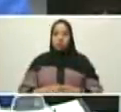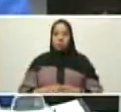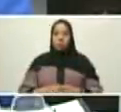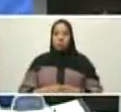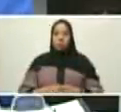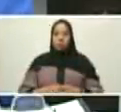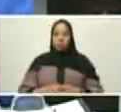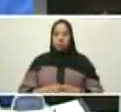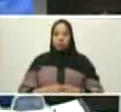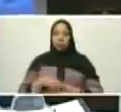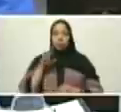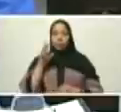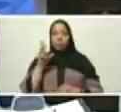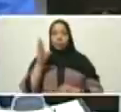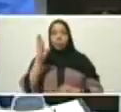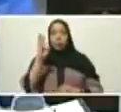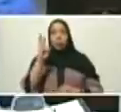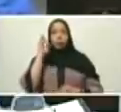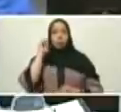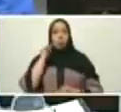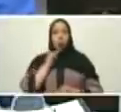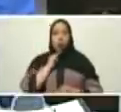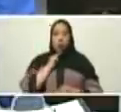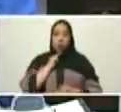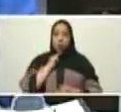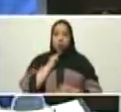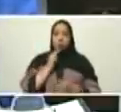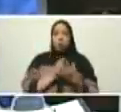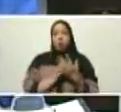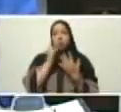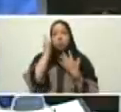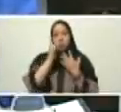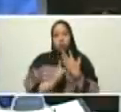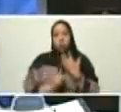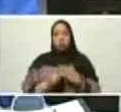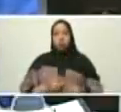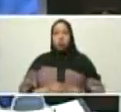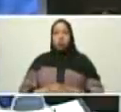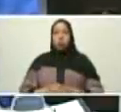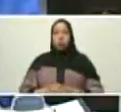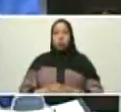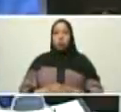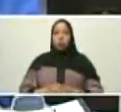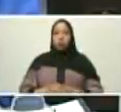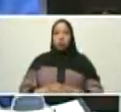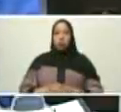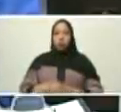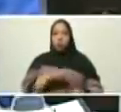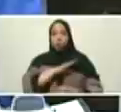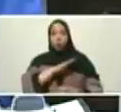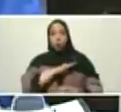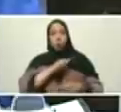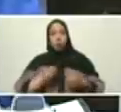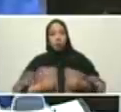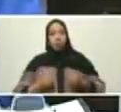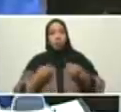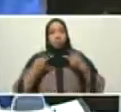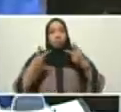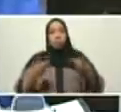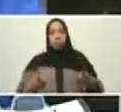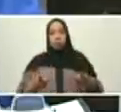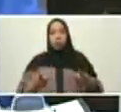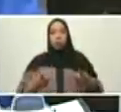En ese mundo Bolívar creyó en un proyecto y con su voluntad de vencer fue en ese proyecto.